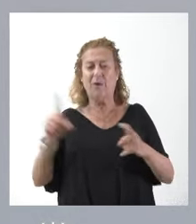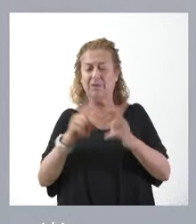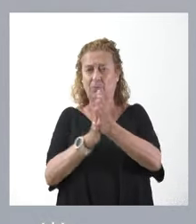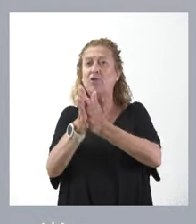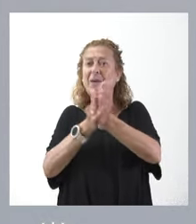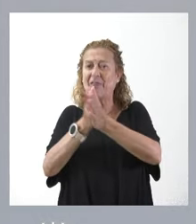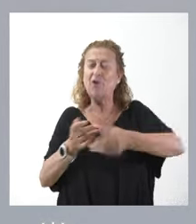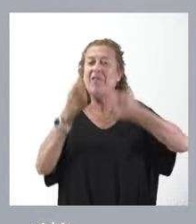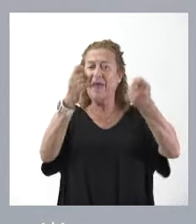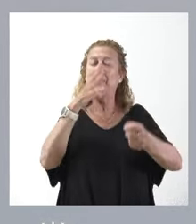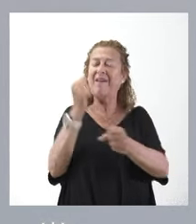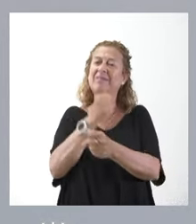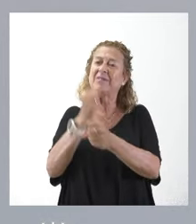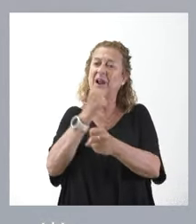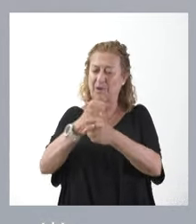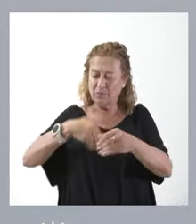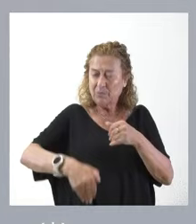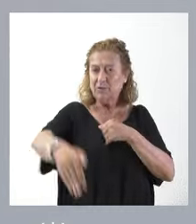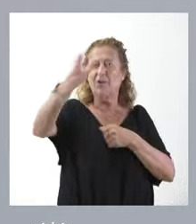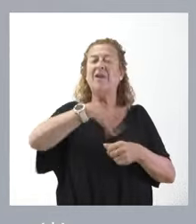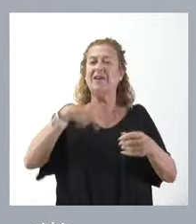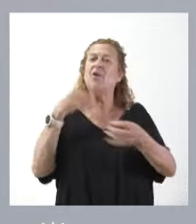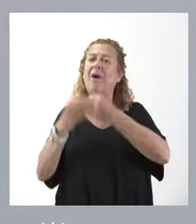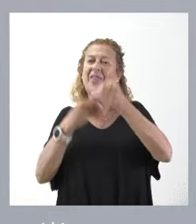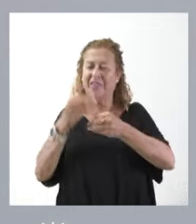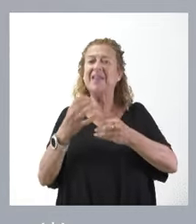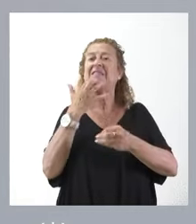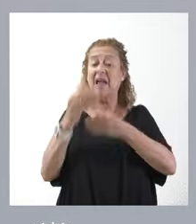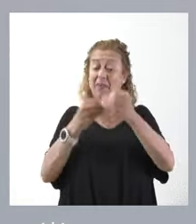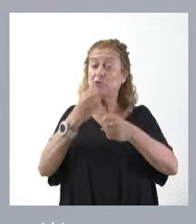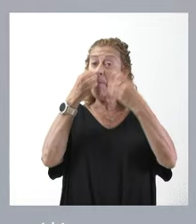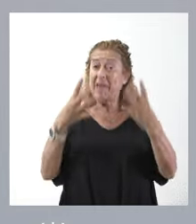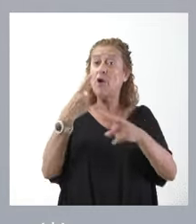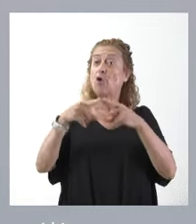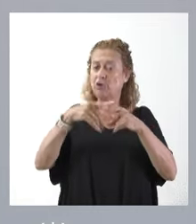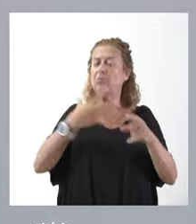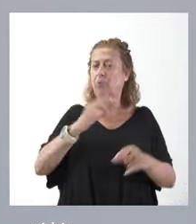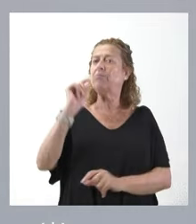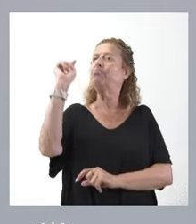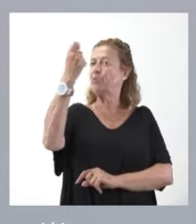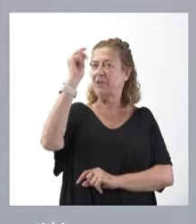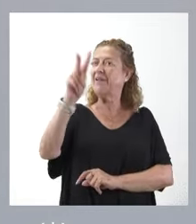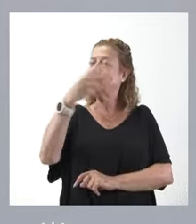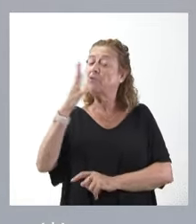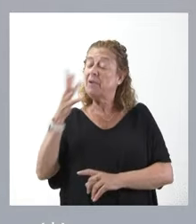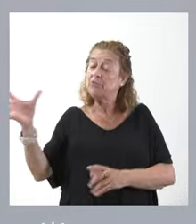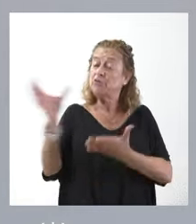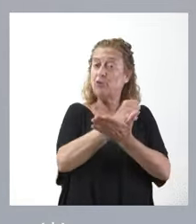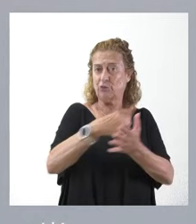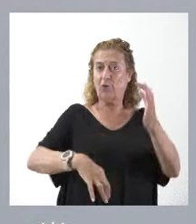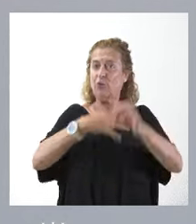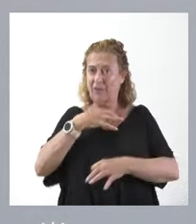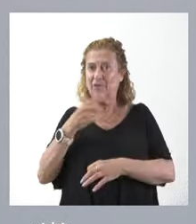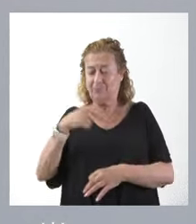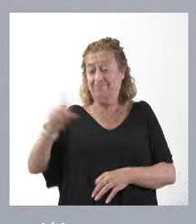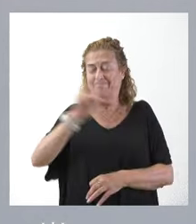de la tarea que tenemos por delante, de lo que queremos hacer, que si hacemos bien las cosas se pueden conseguir resultados en favor del conjunto de los ciudadanos. Y eso también